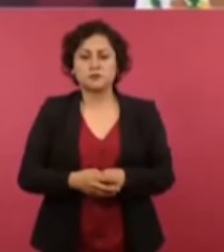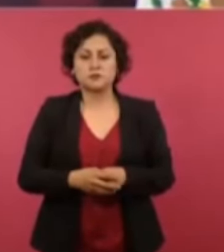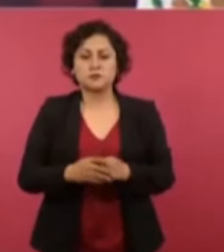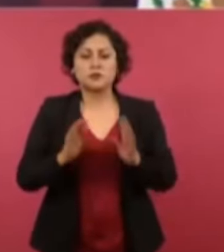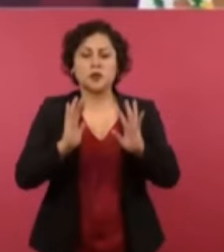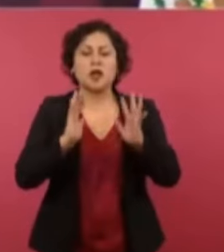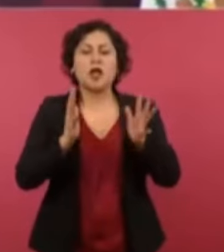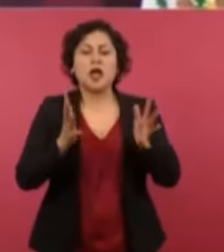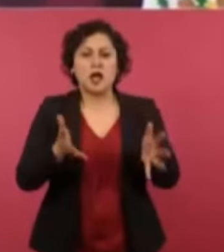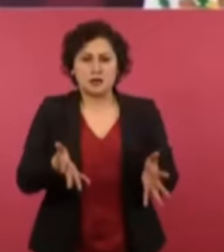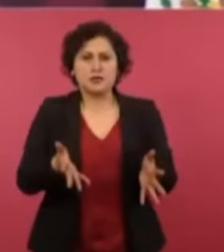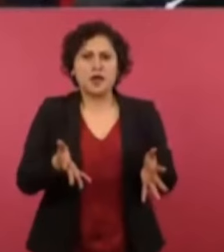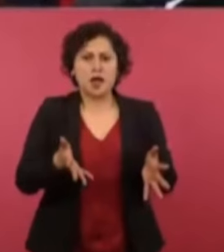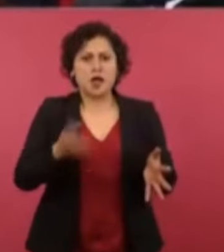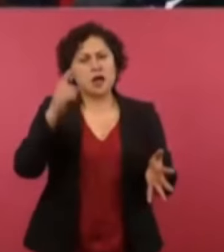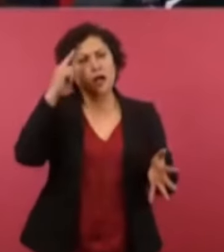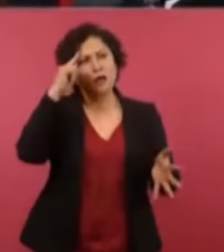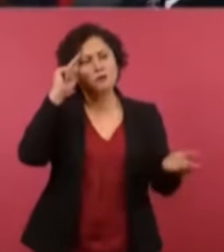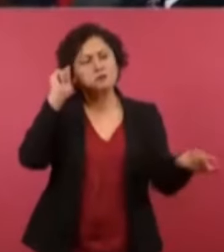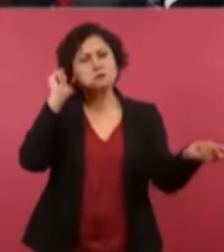correspondencia con los nuevos tiempos.